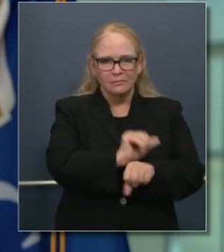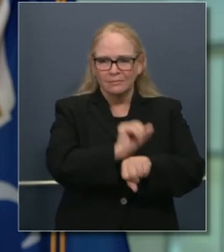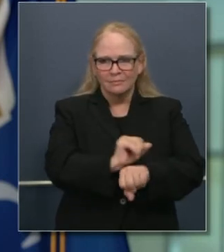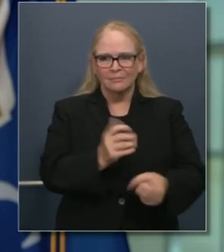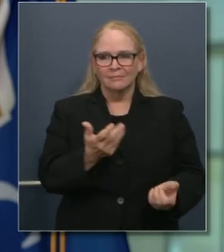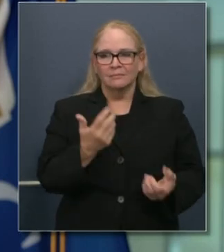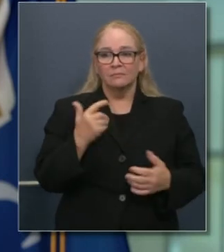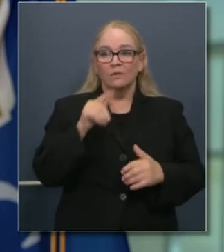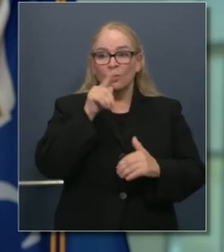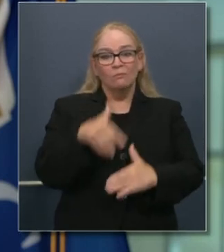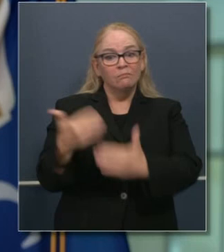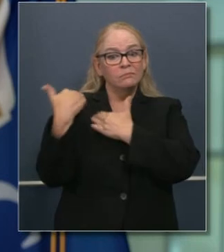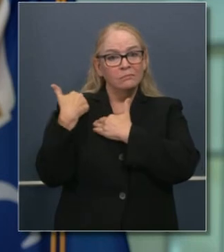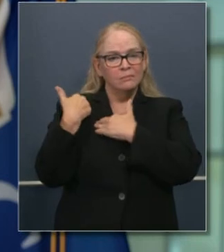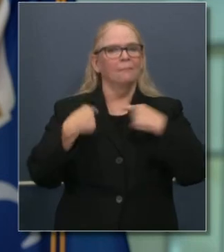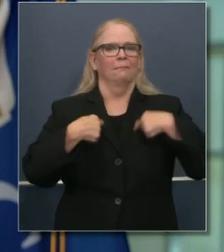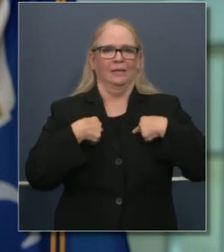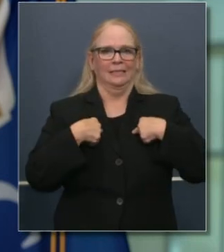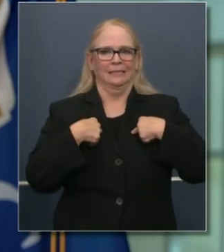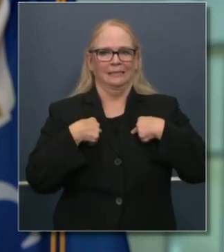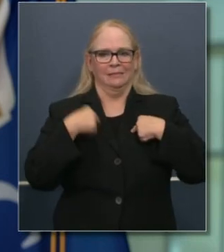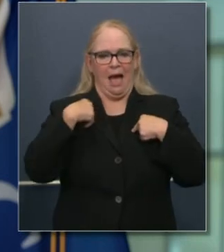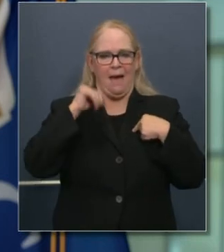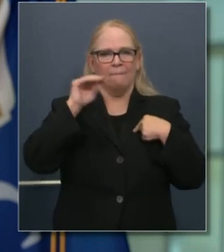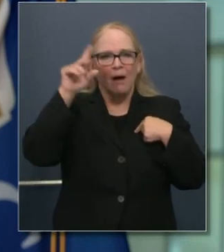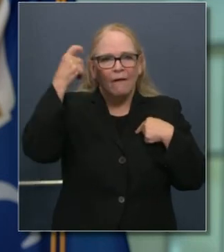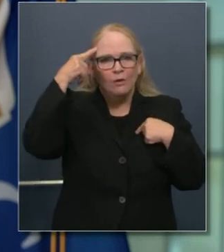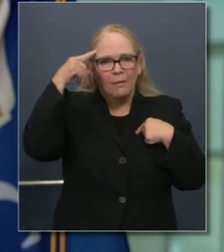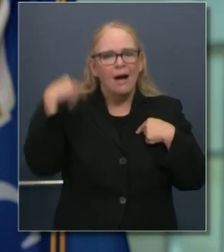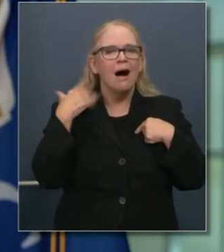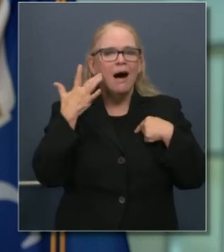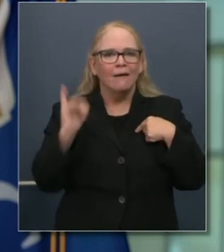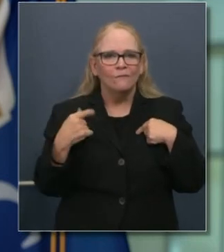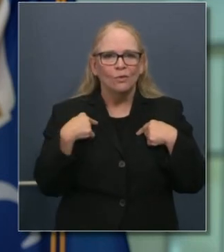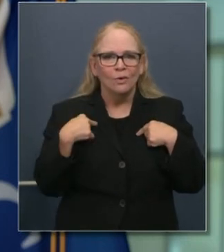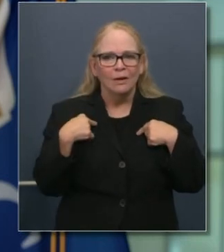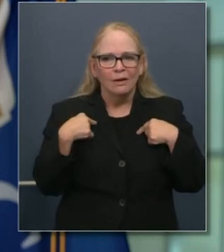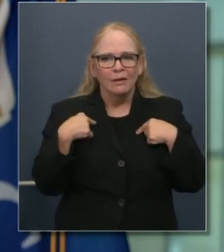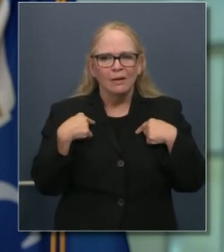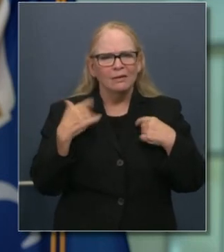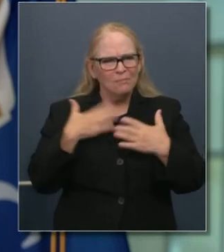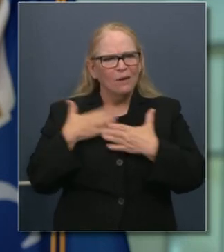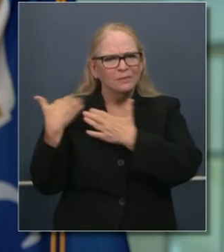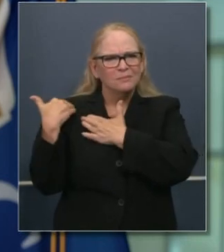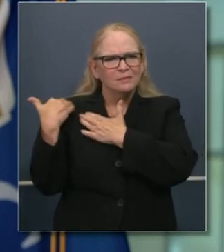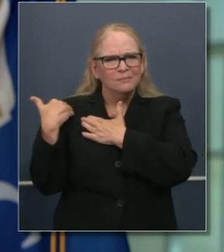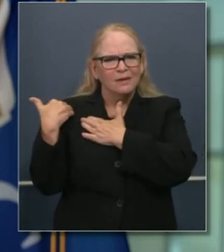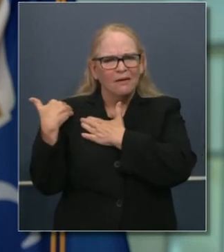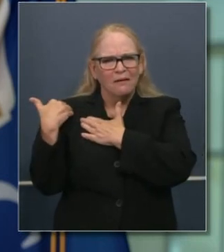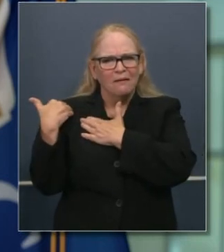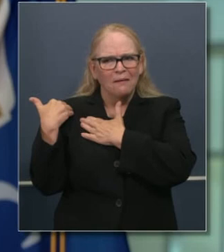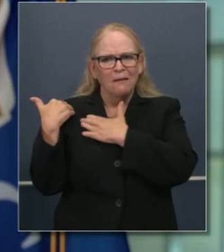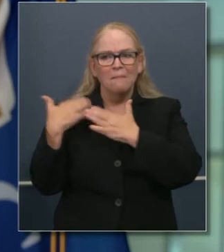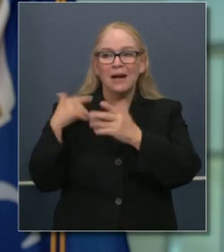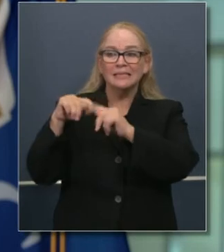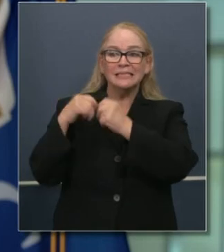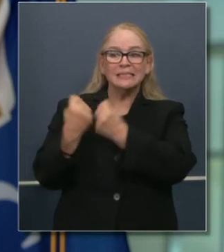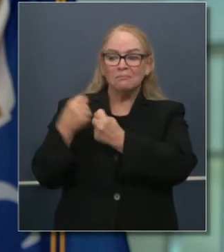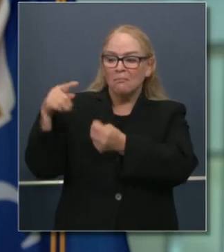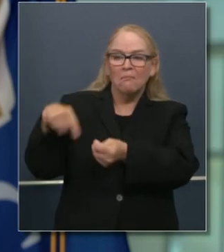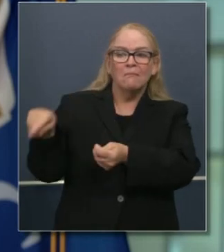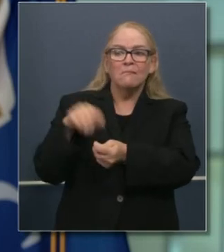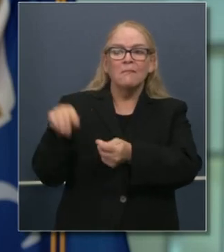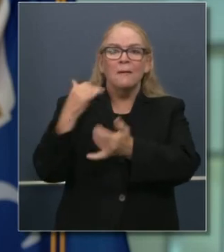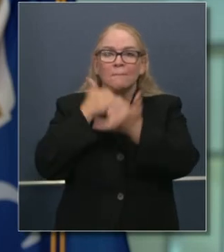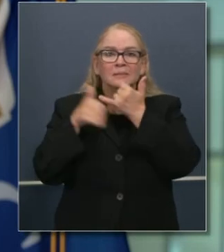yo soy el responsable. Y yo lo reconozco como gobernador del estado de California. En relación a mi responsabilidad, se extiende a mi equipo, se